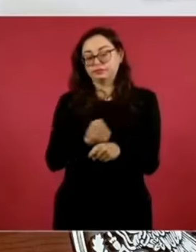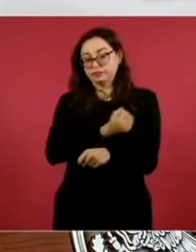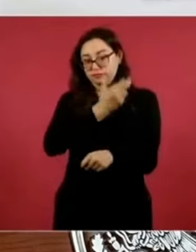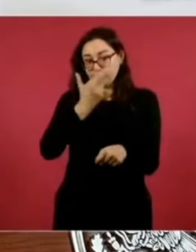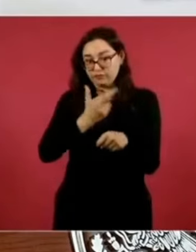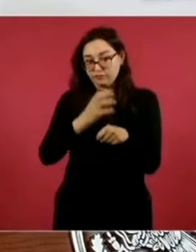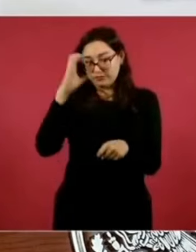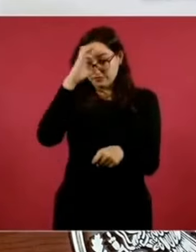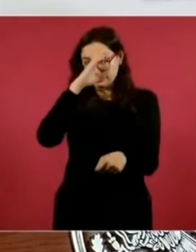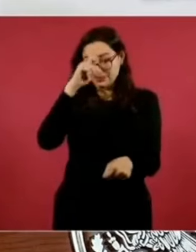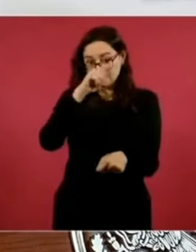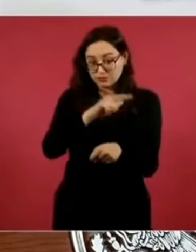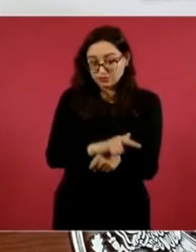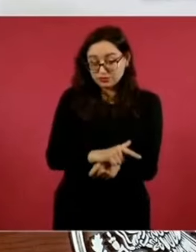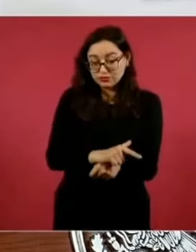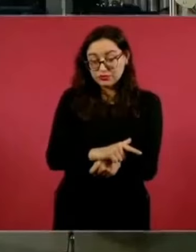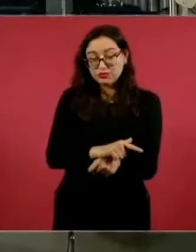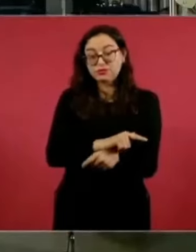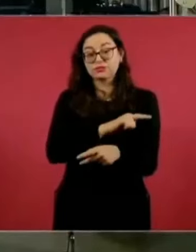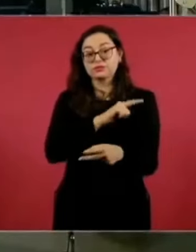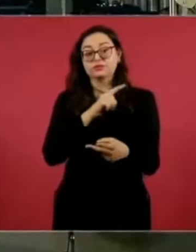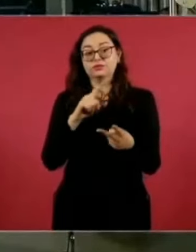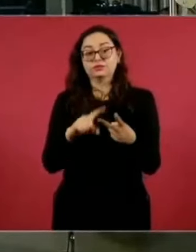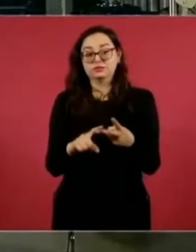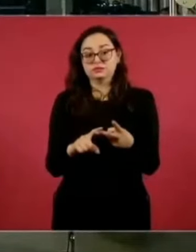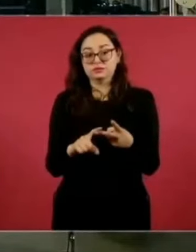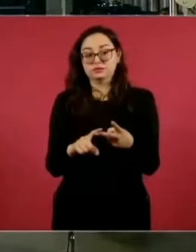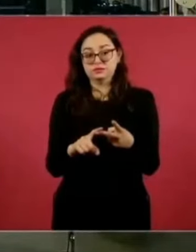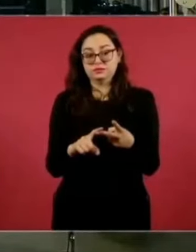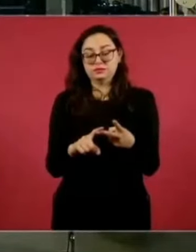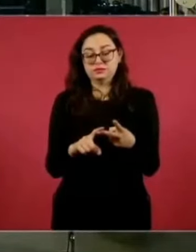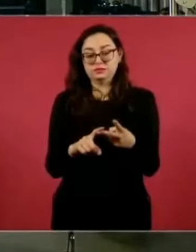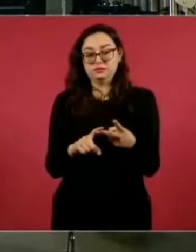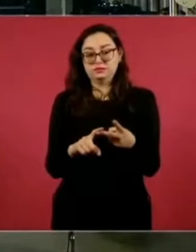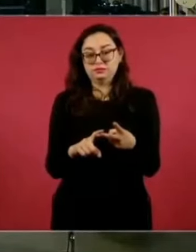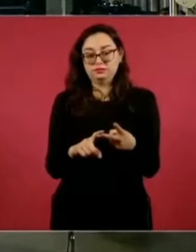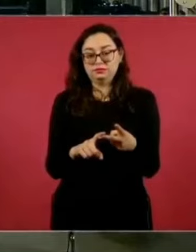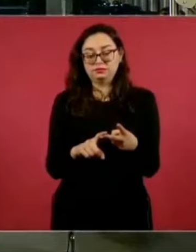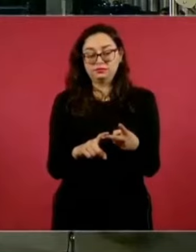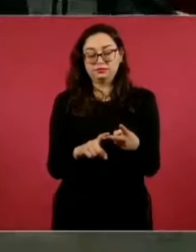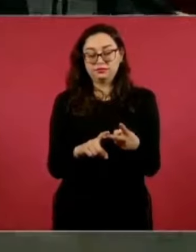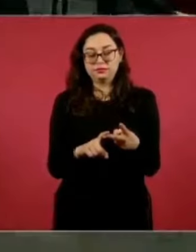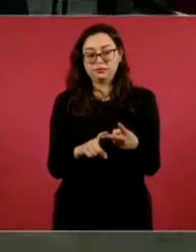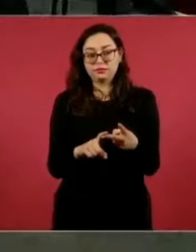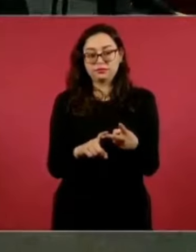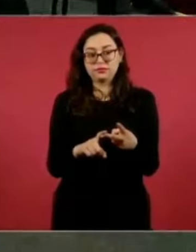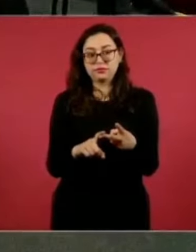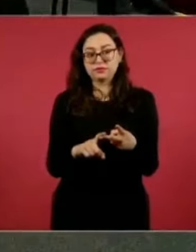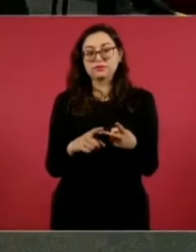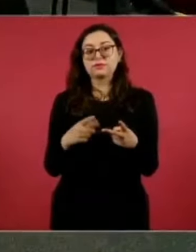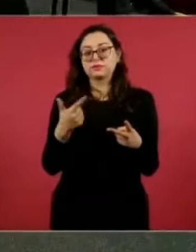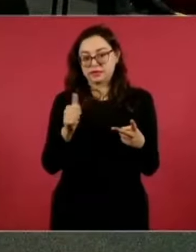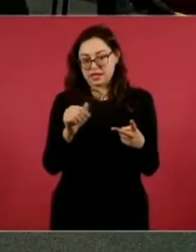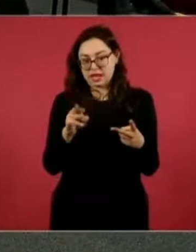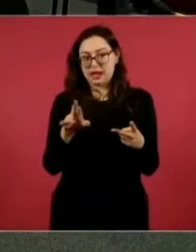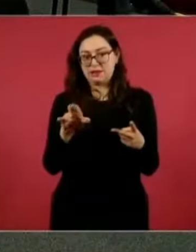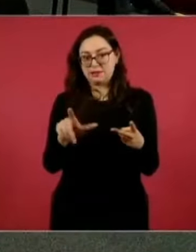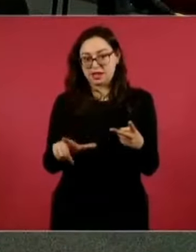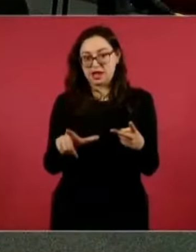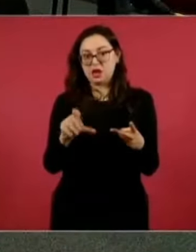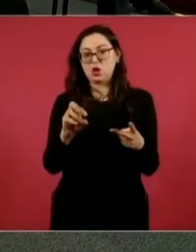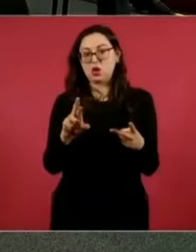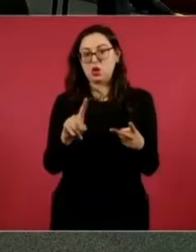hablaba yo de Gabriel Orozco, también nos ha ayudado